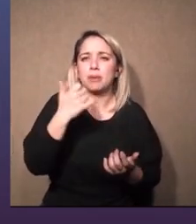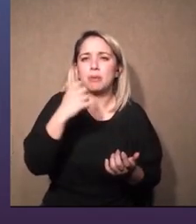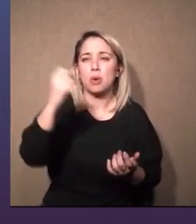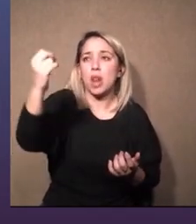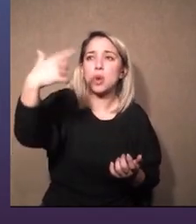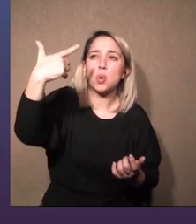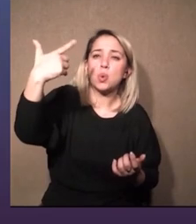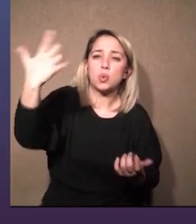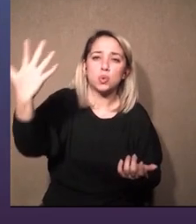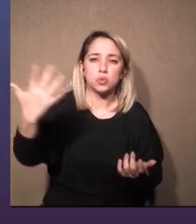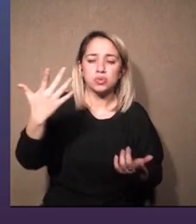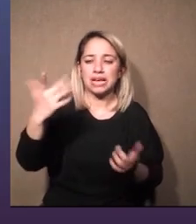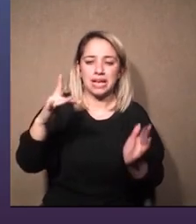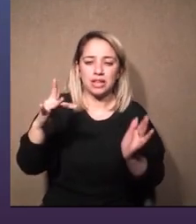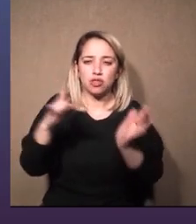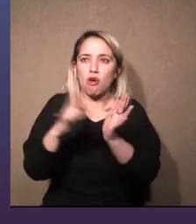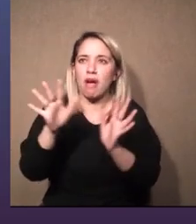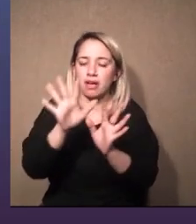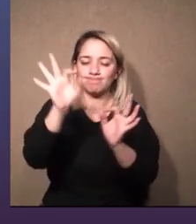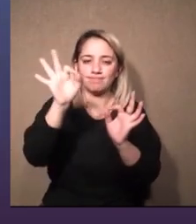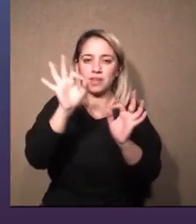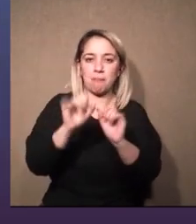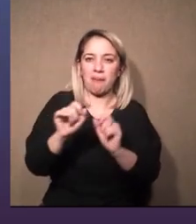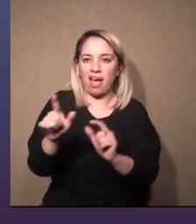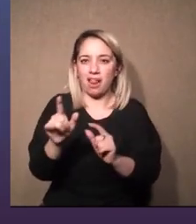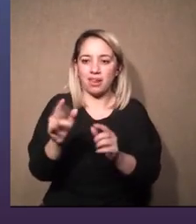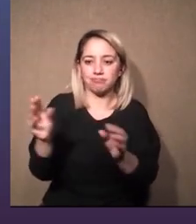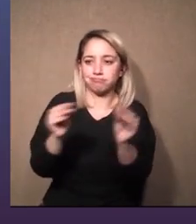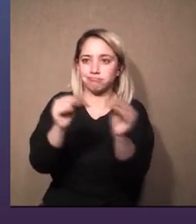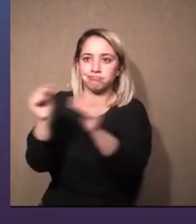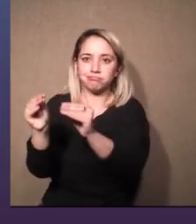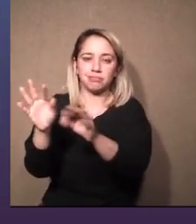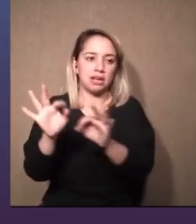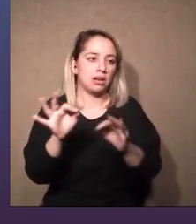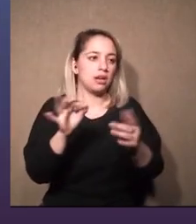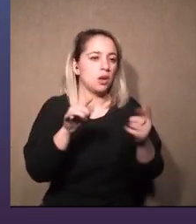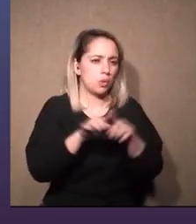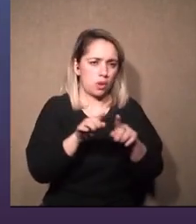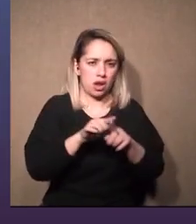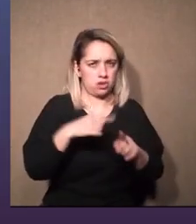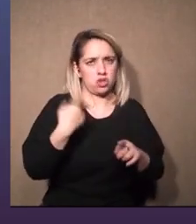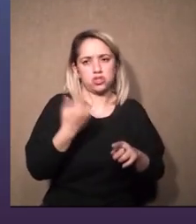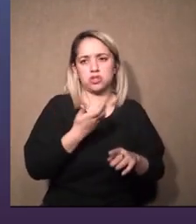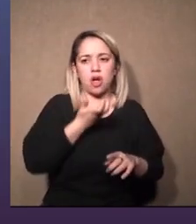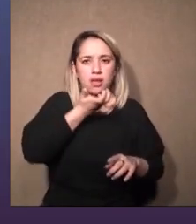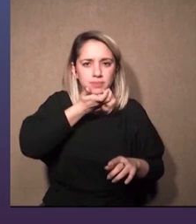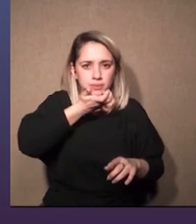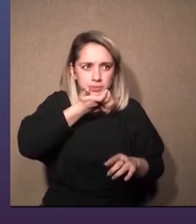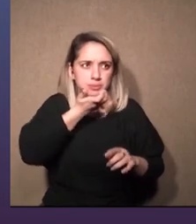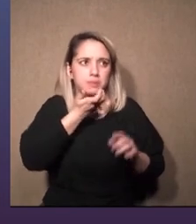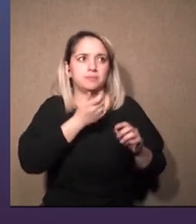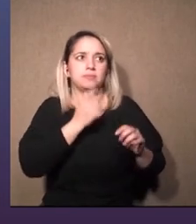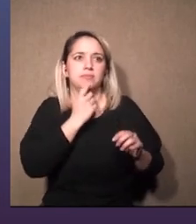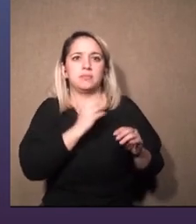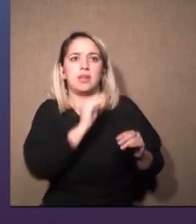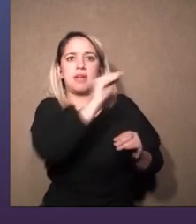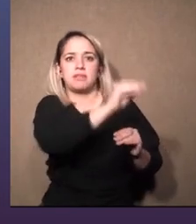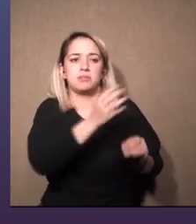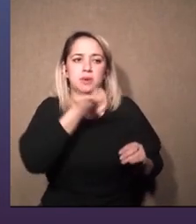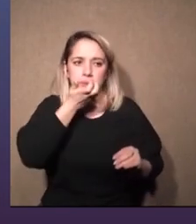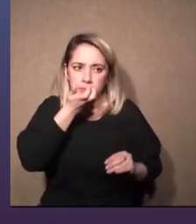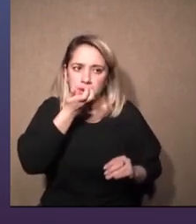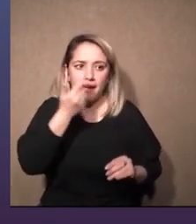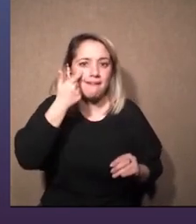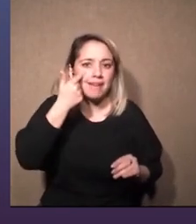bueno igual vamos tenemos siempre gente del escenario nos comunicamos con un handy fíjate que en la